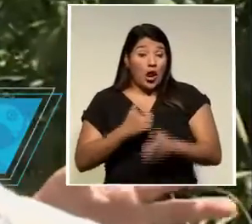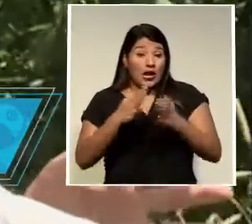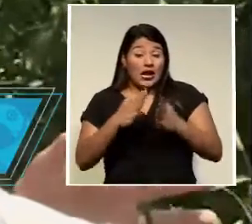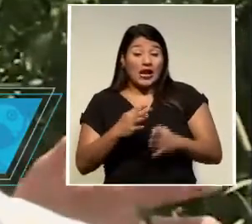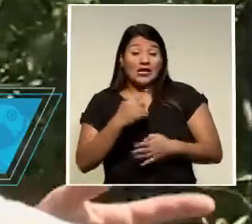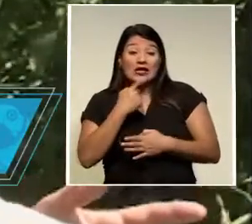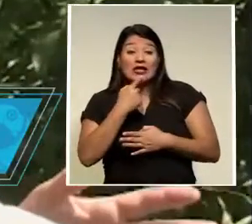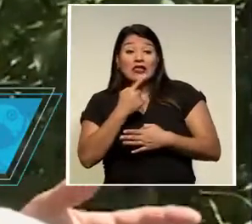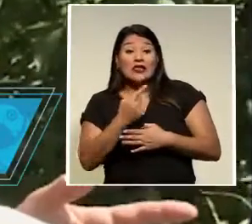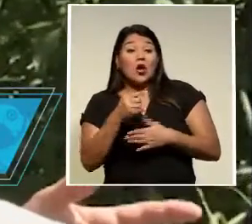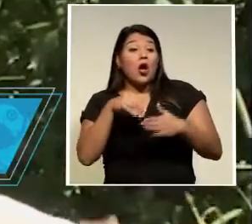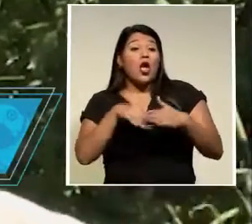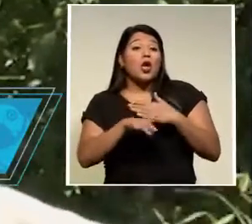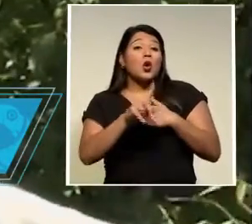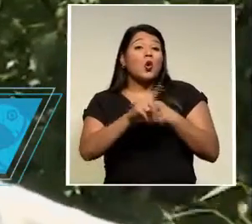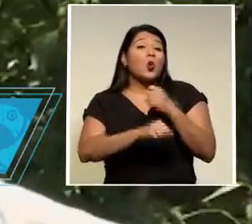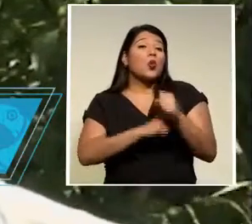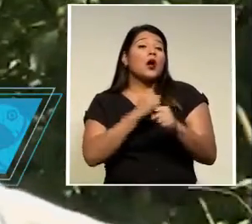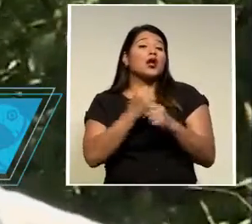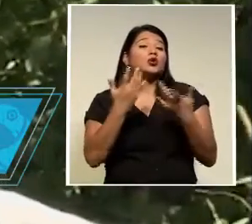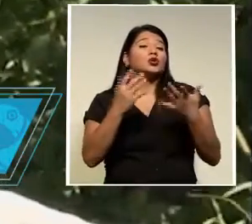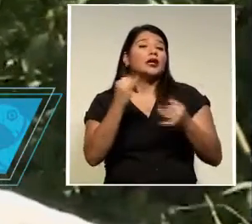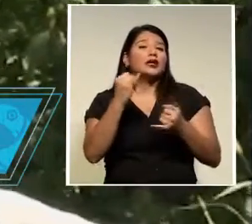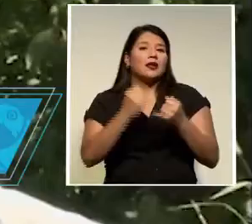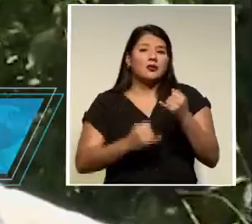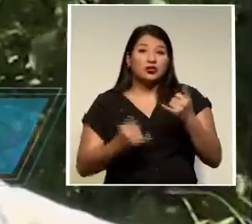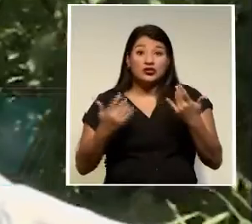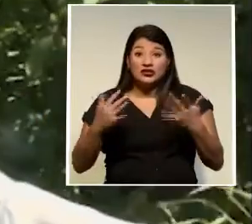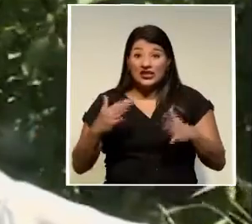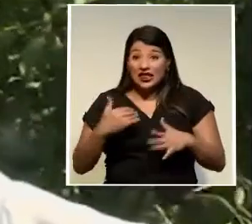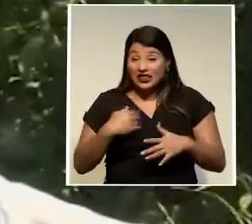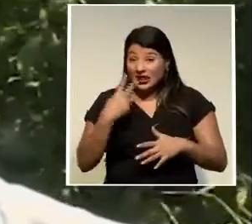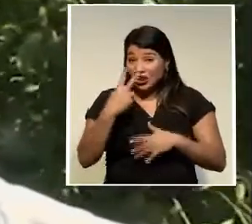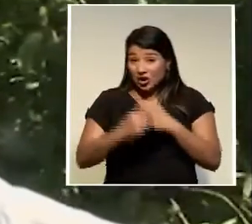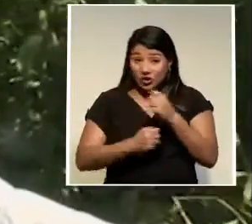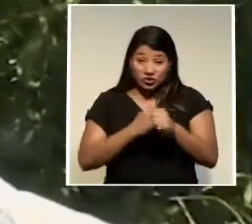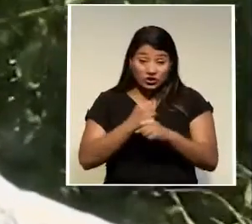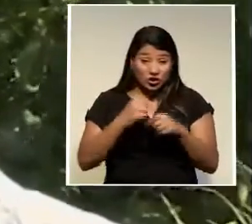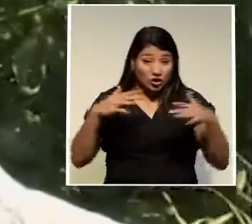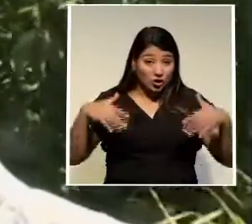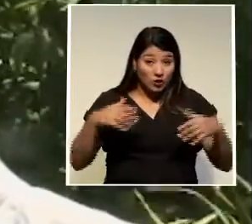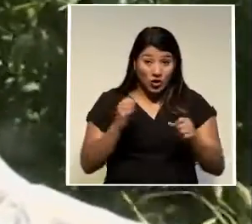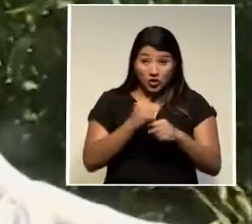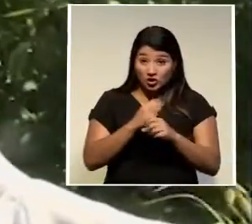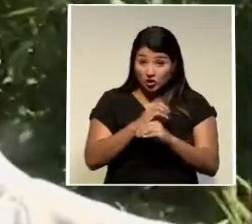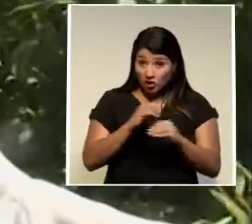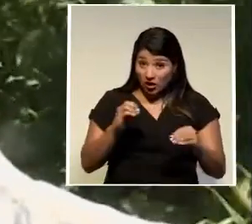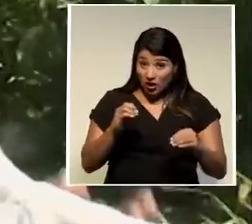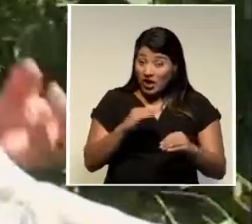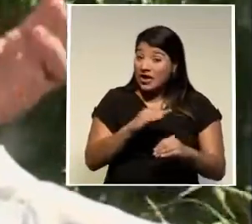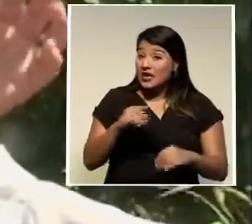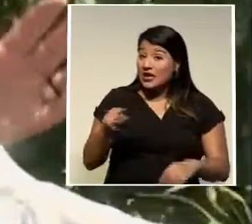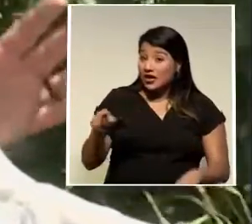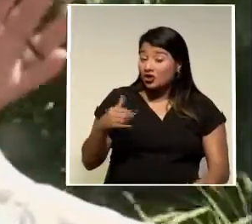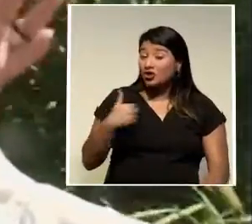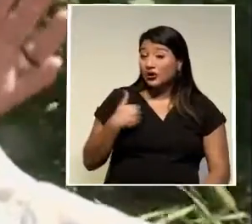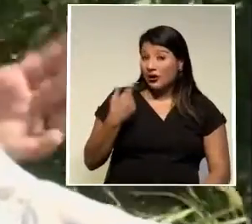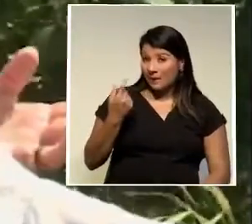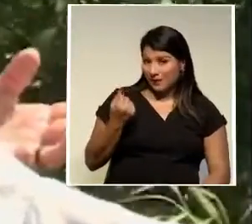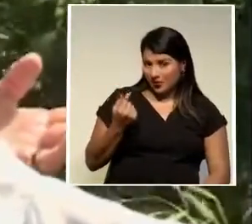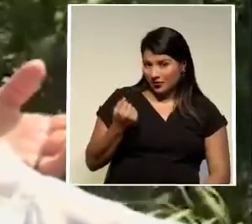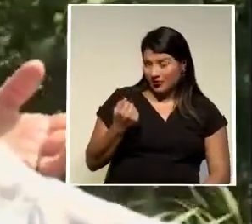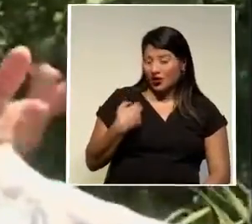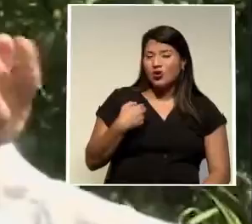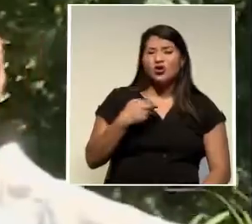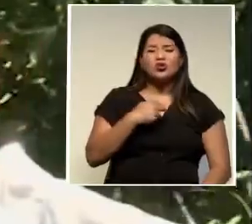año lo tenía, ya lleva dos años y no ha hecho nada. Y ahí está la plata. Nos cansamos de